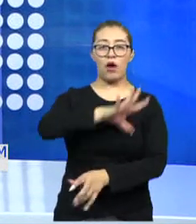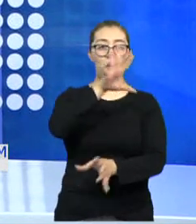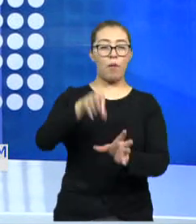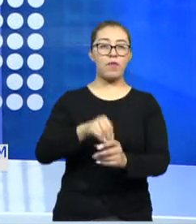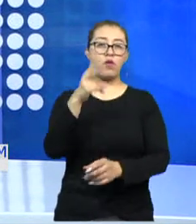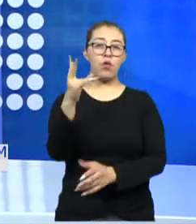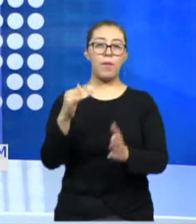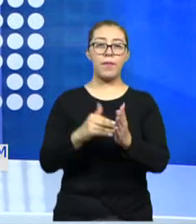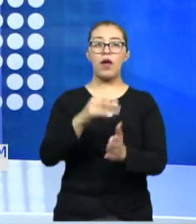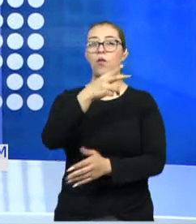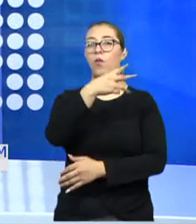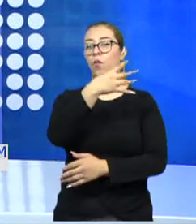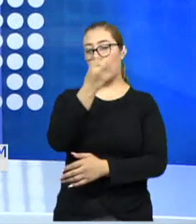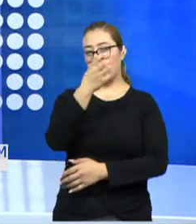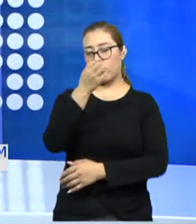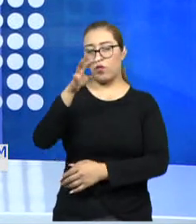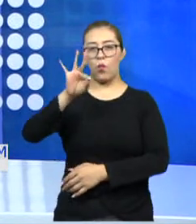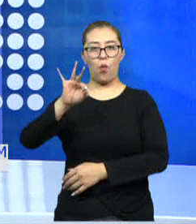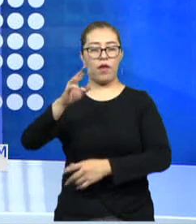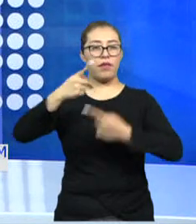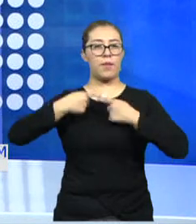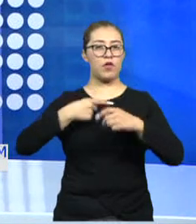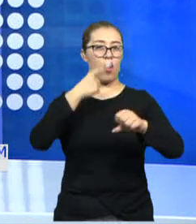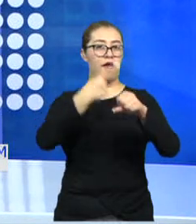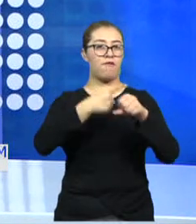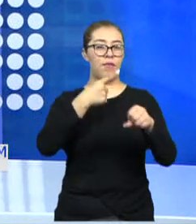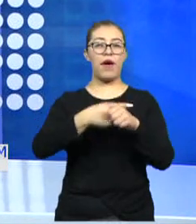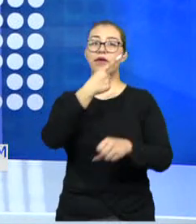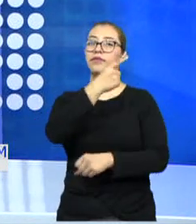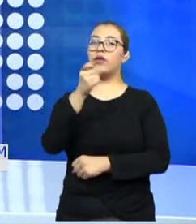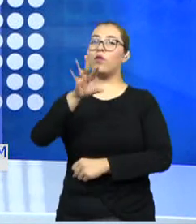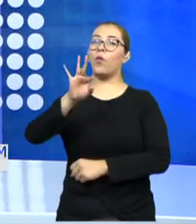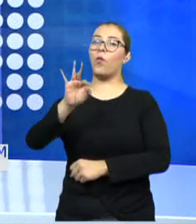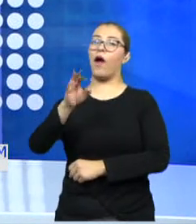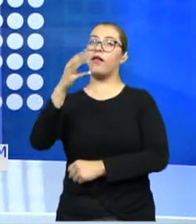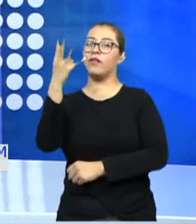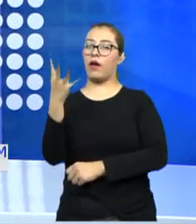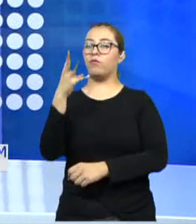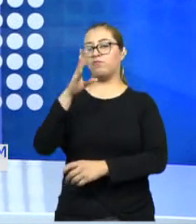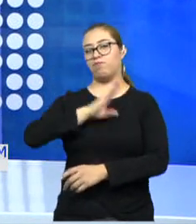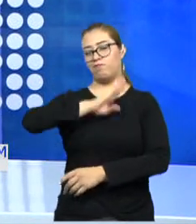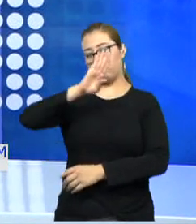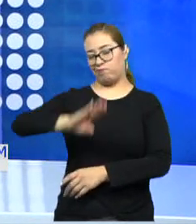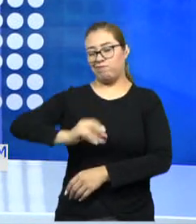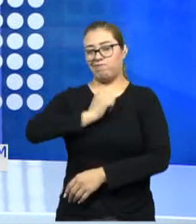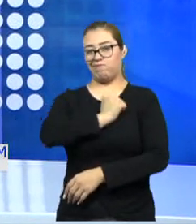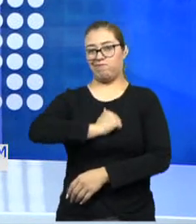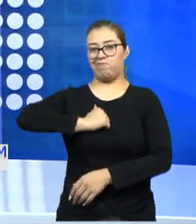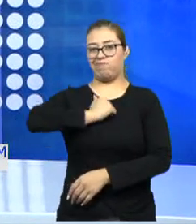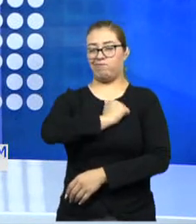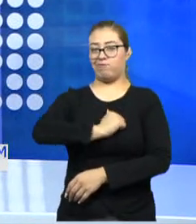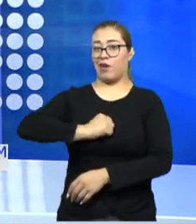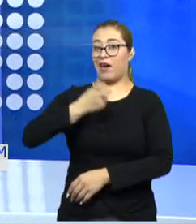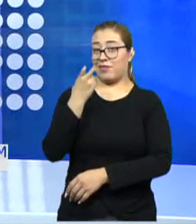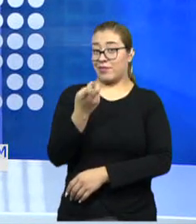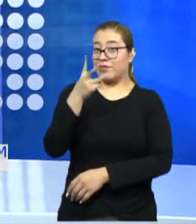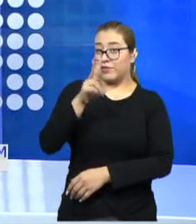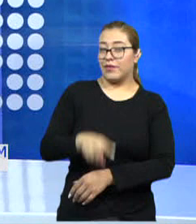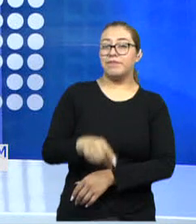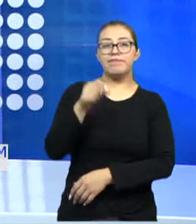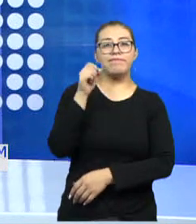de 2.440 casos y 144 lamentables fallecimientos. Estos números